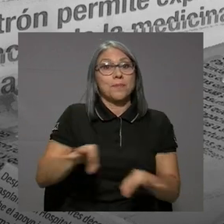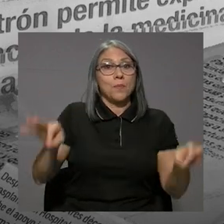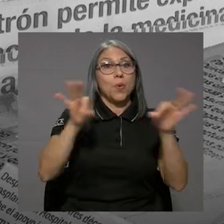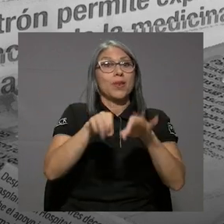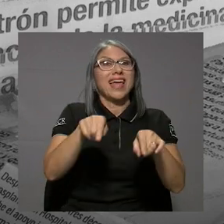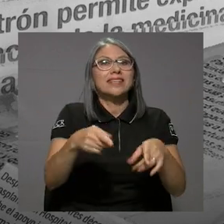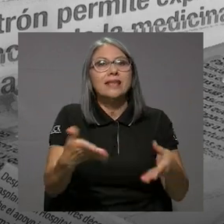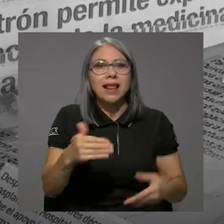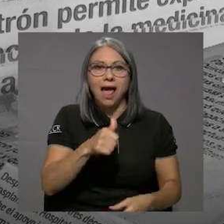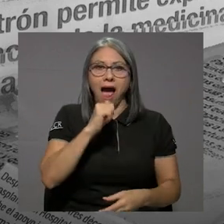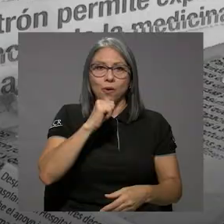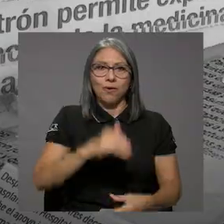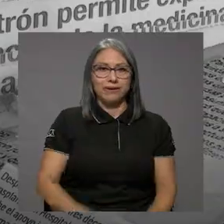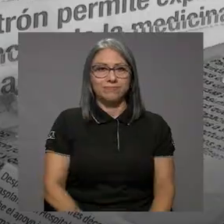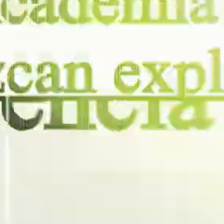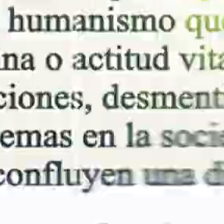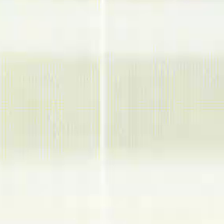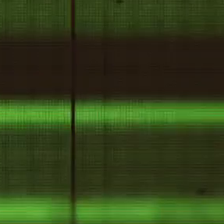importa es el agua.